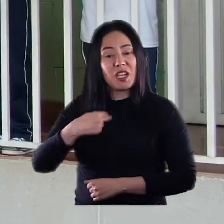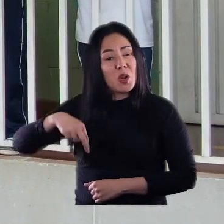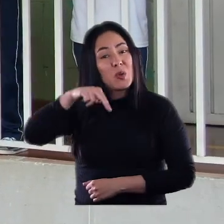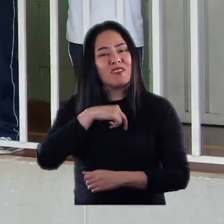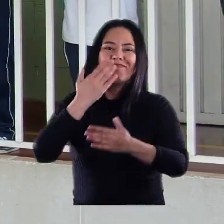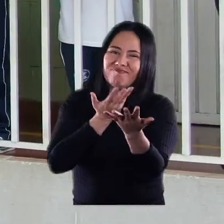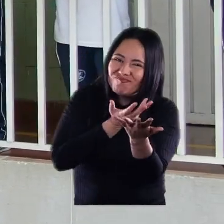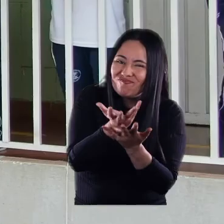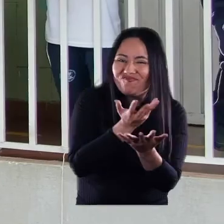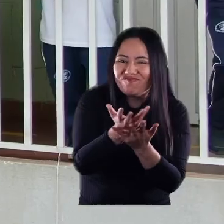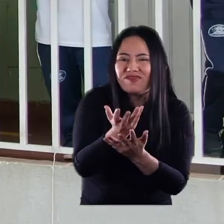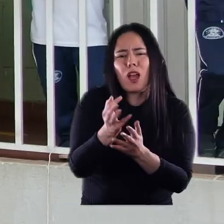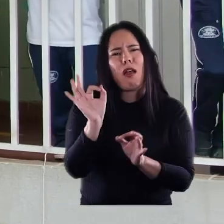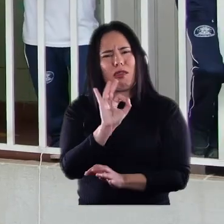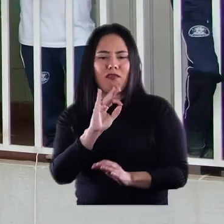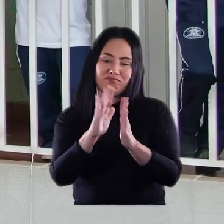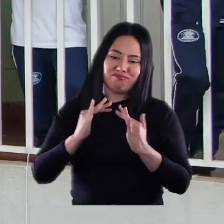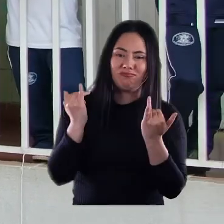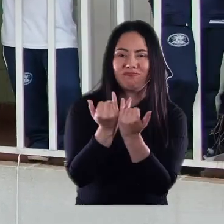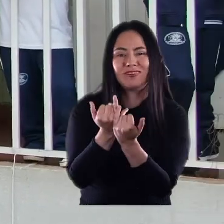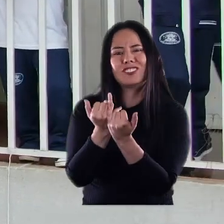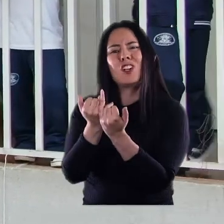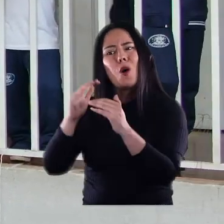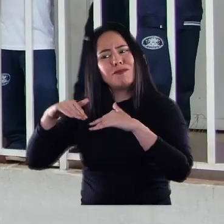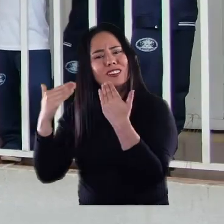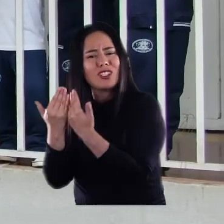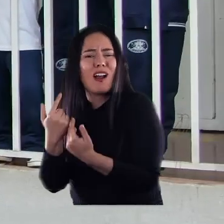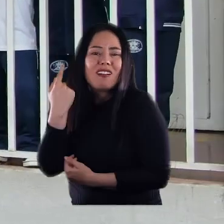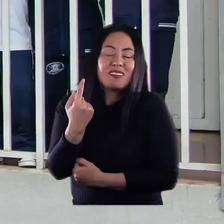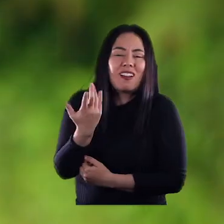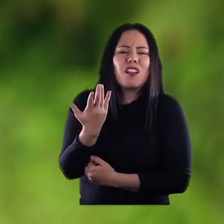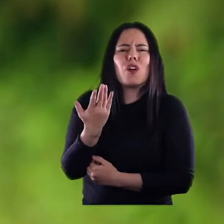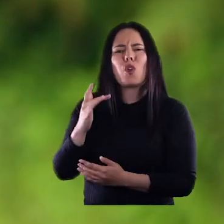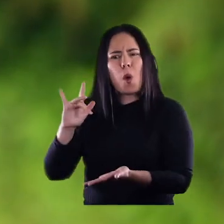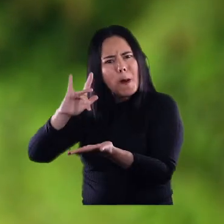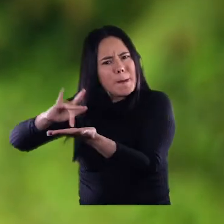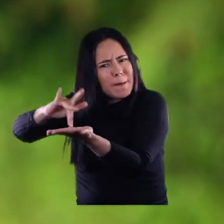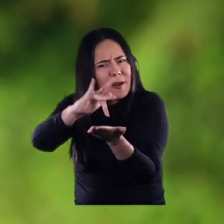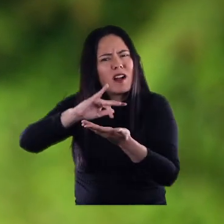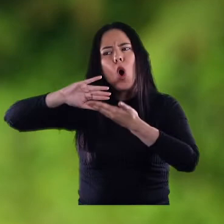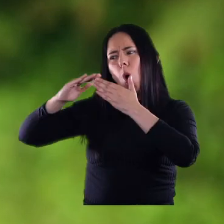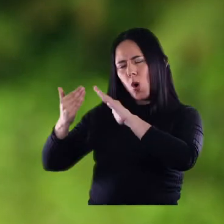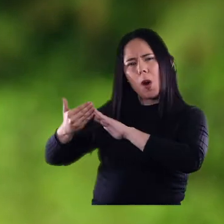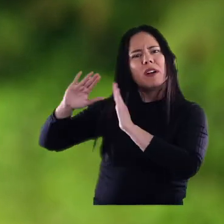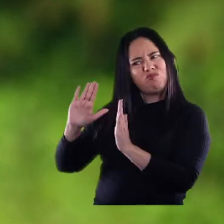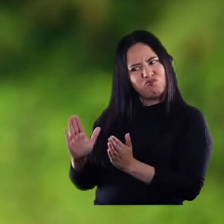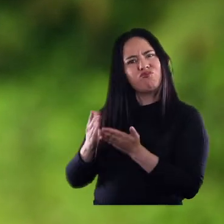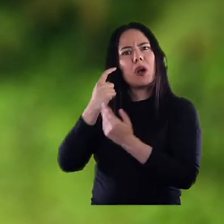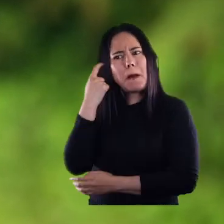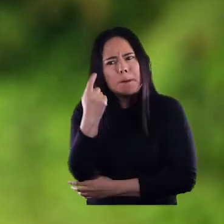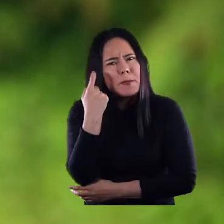Nuestro gran mensaje es no existimos como institución en solitario, existimos en una comunidad y debemos de alguna manera